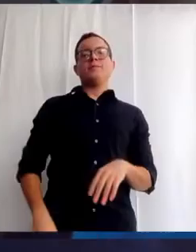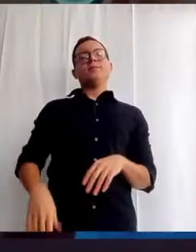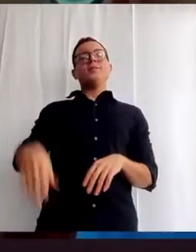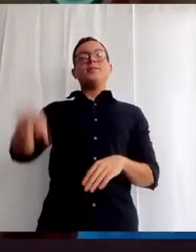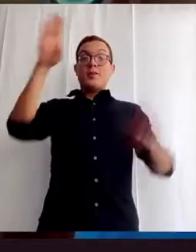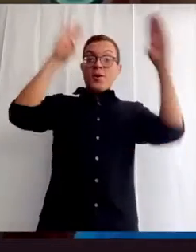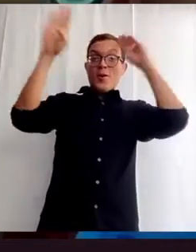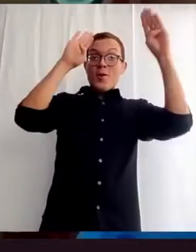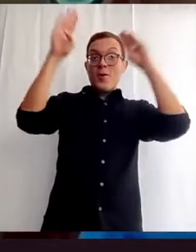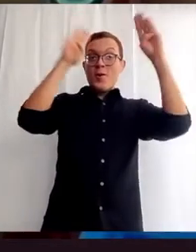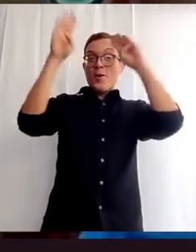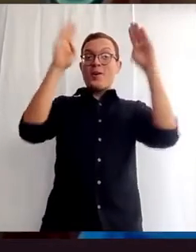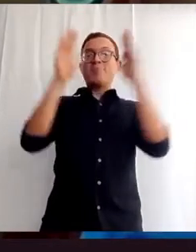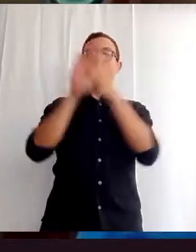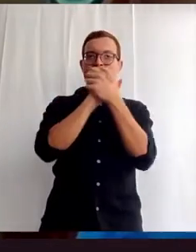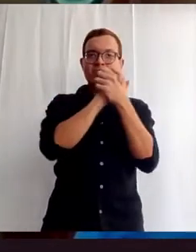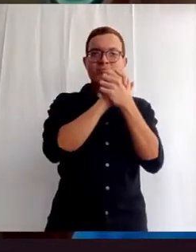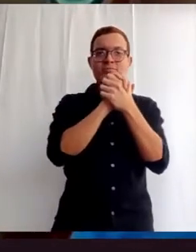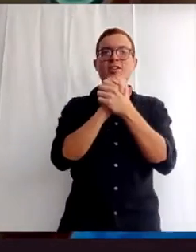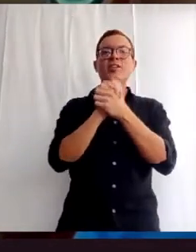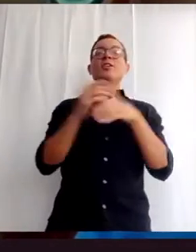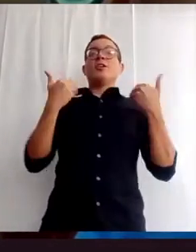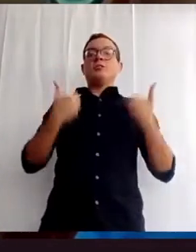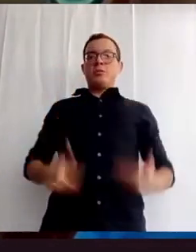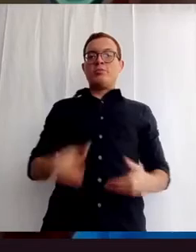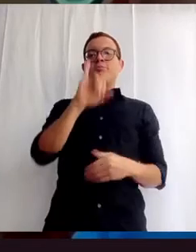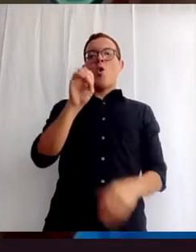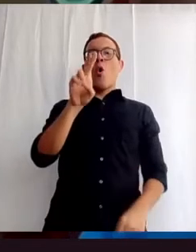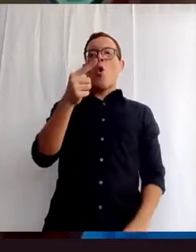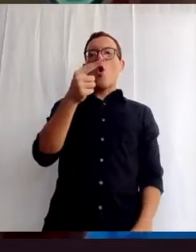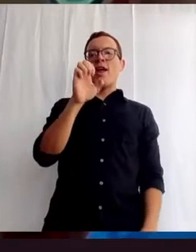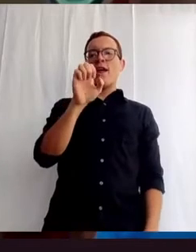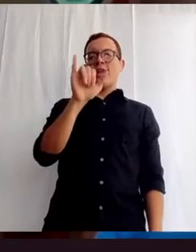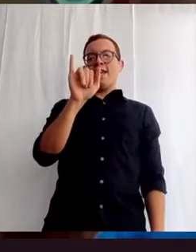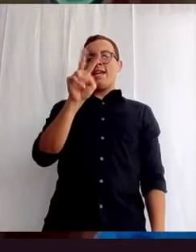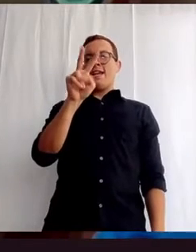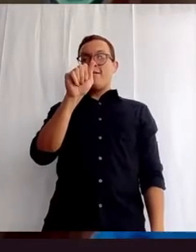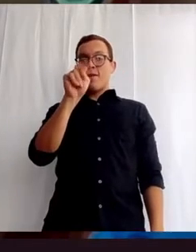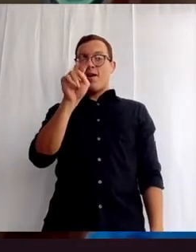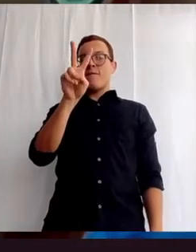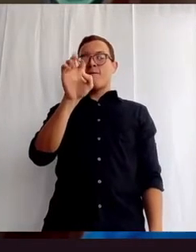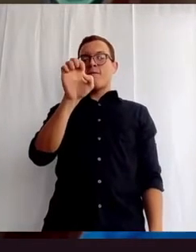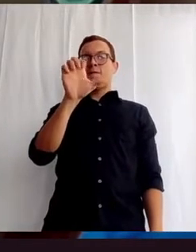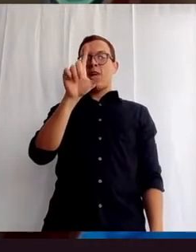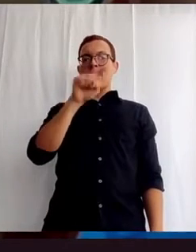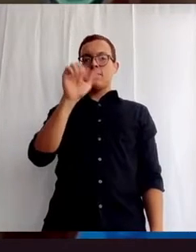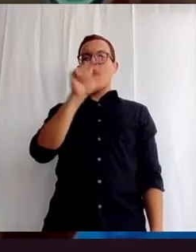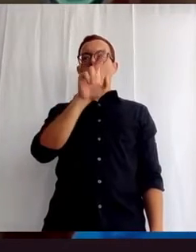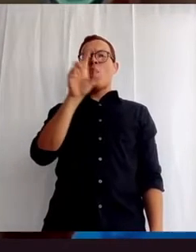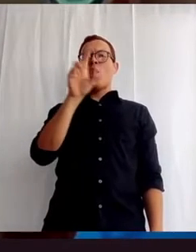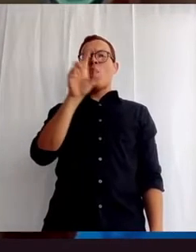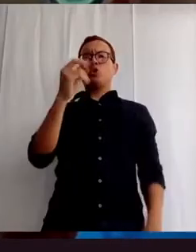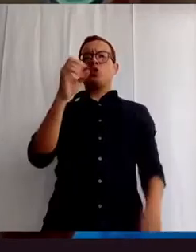Saludos cordiales, les saluda Jorge Iván Vélez Arocho desde la Pontificia Universidad Católica